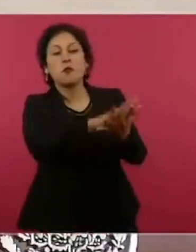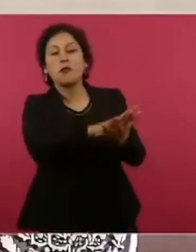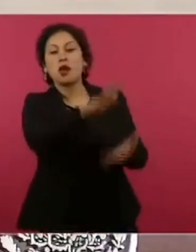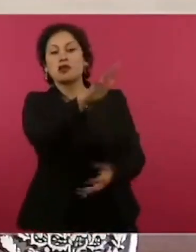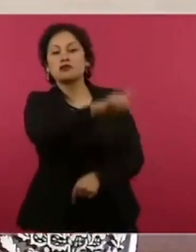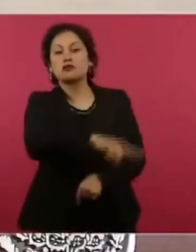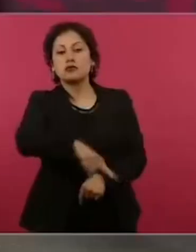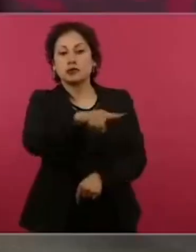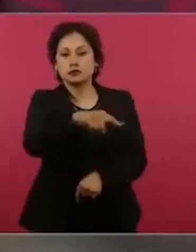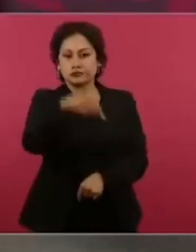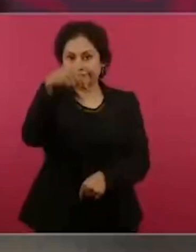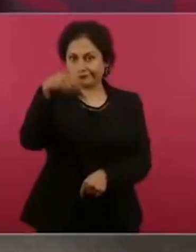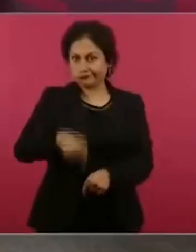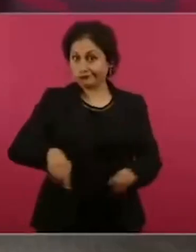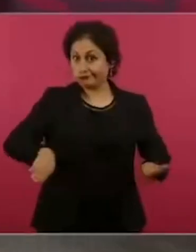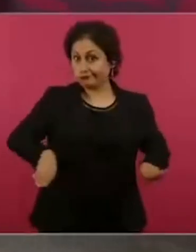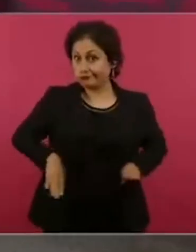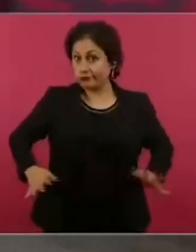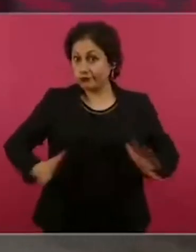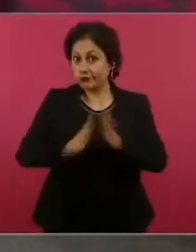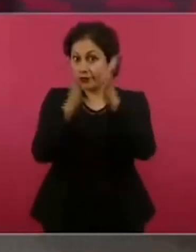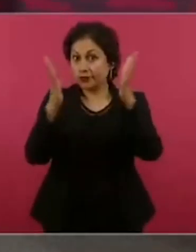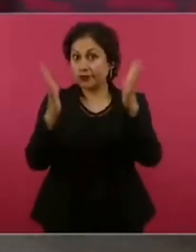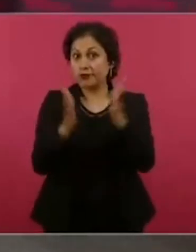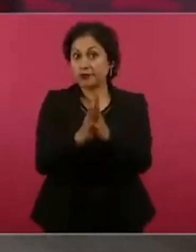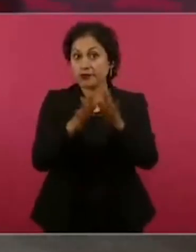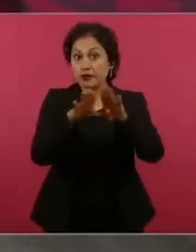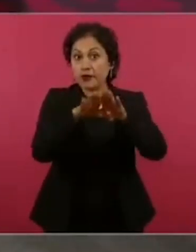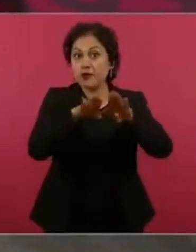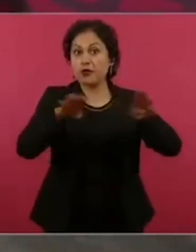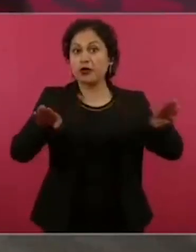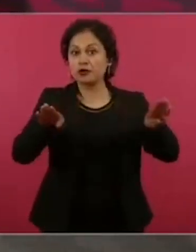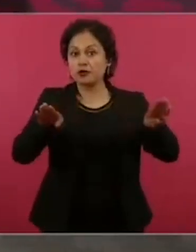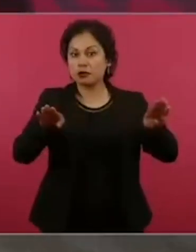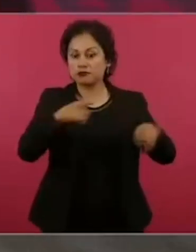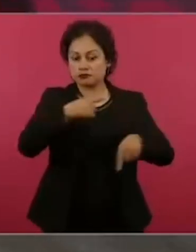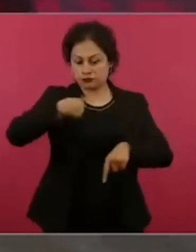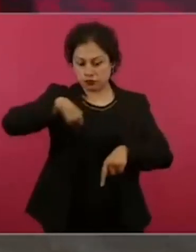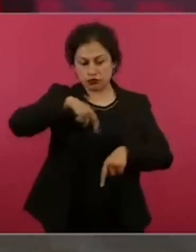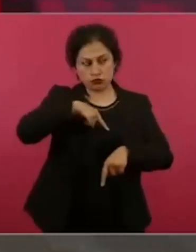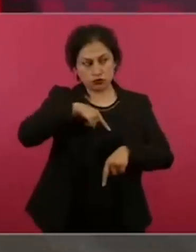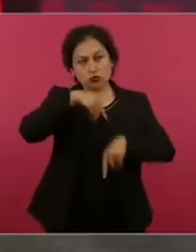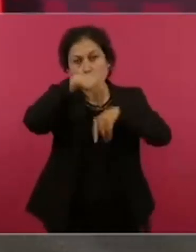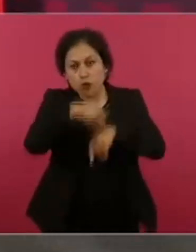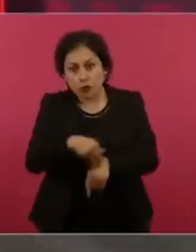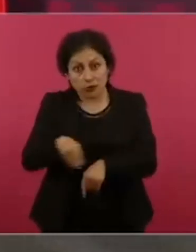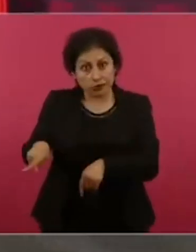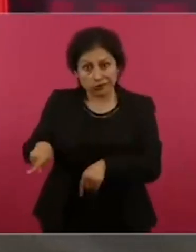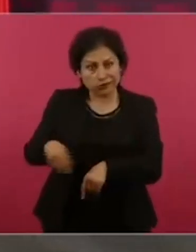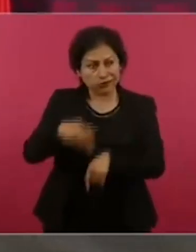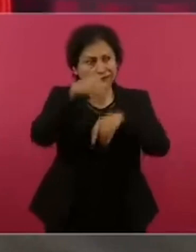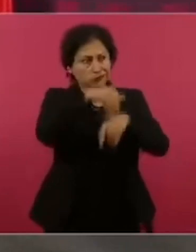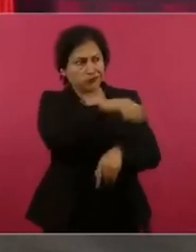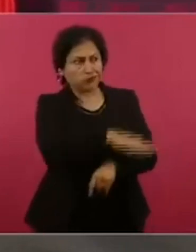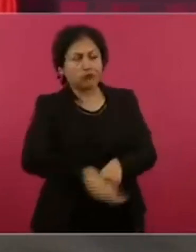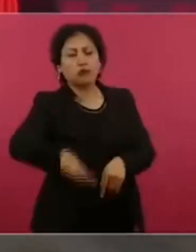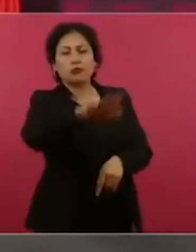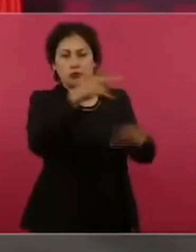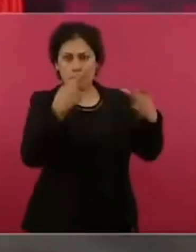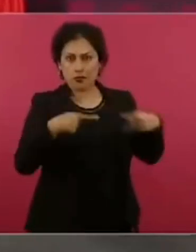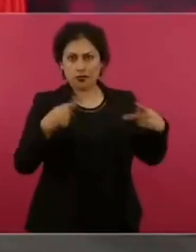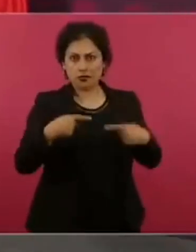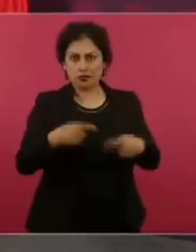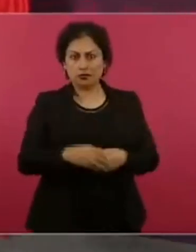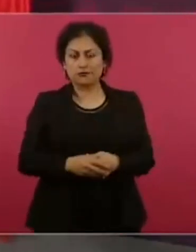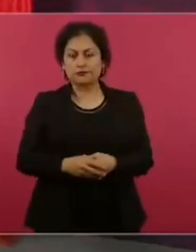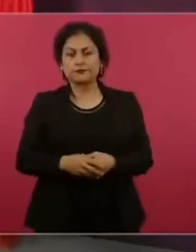que gobernar obedeciendo. ¿Van a hacer encuestas, presidente, en estos estados? Vamos a ver qué dice la gente